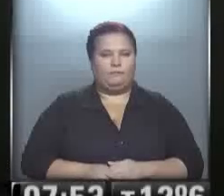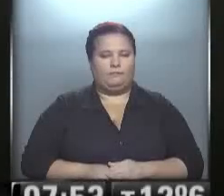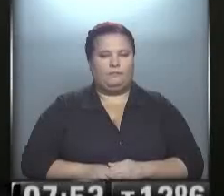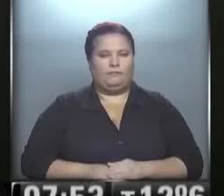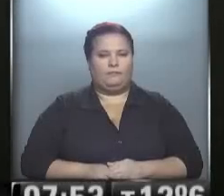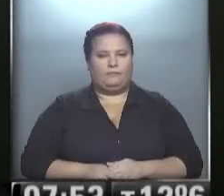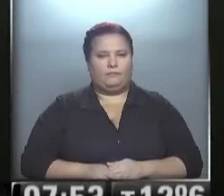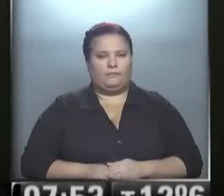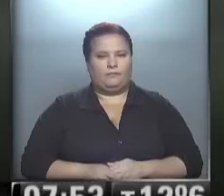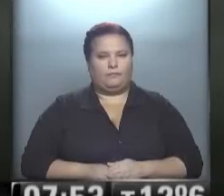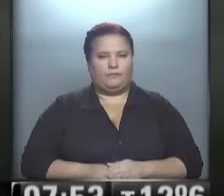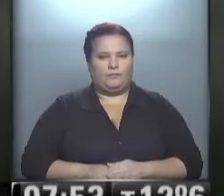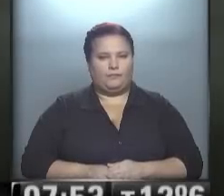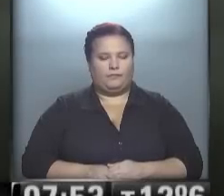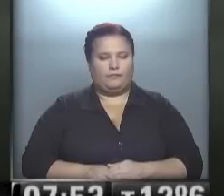¡Ey!